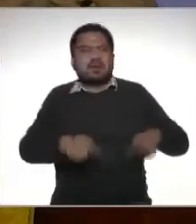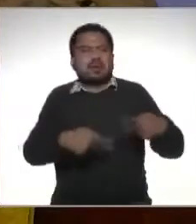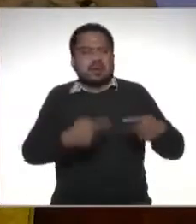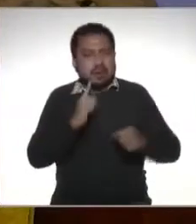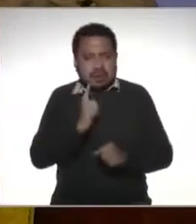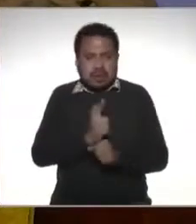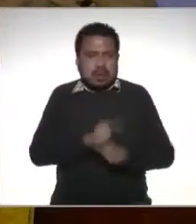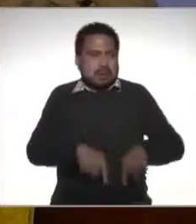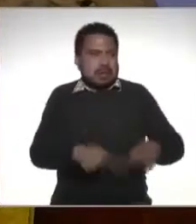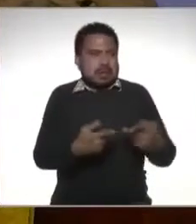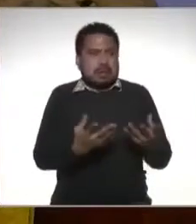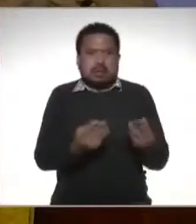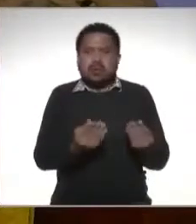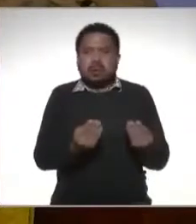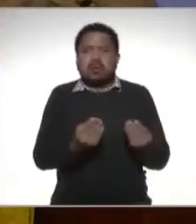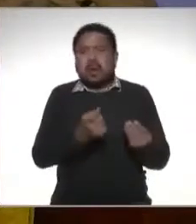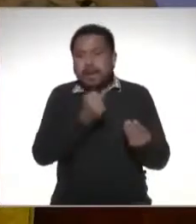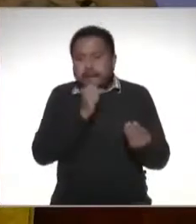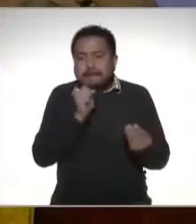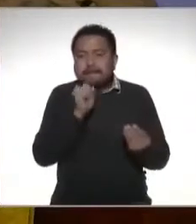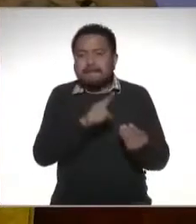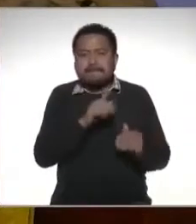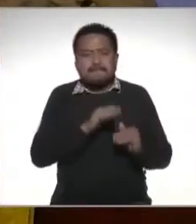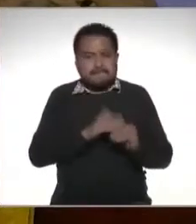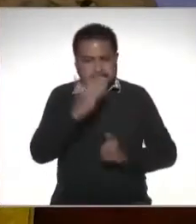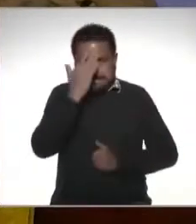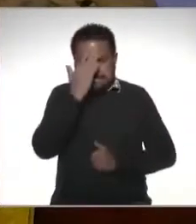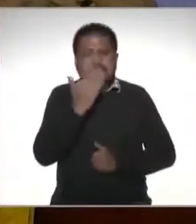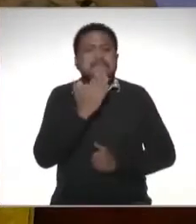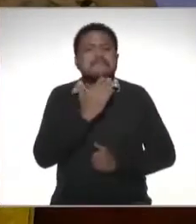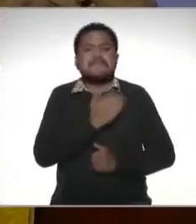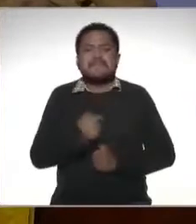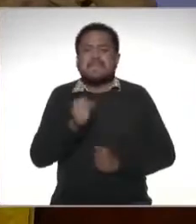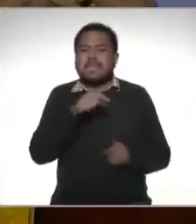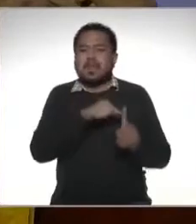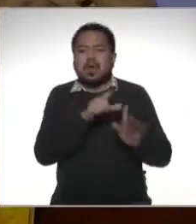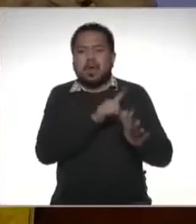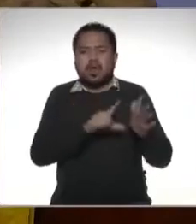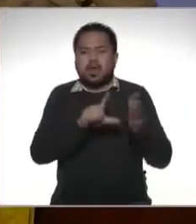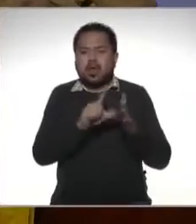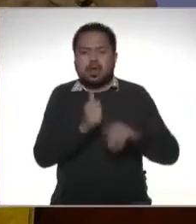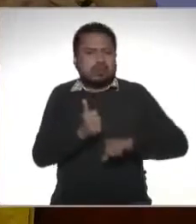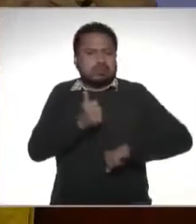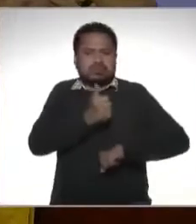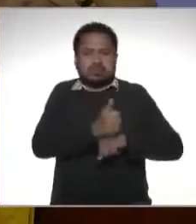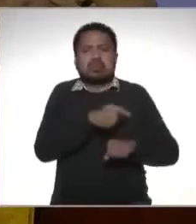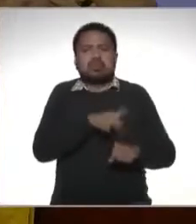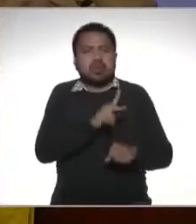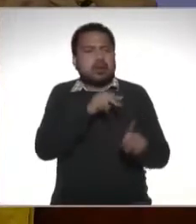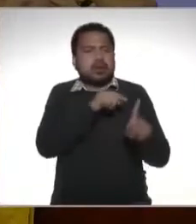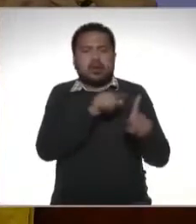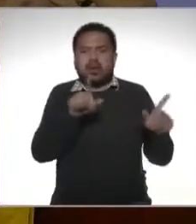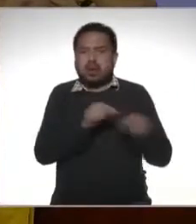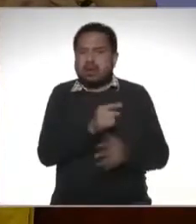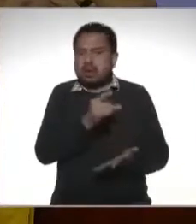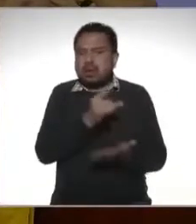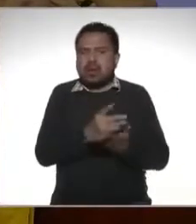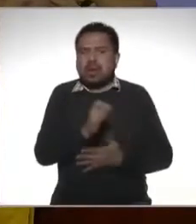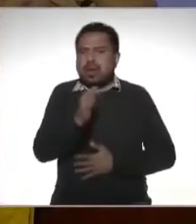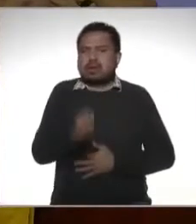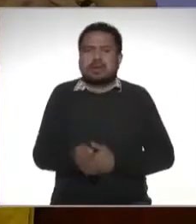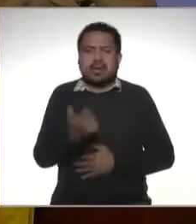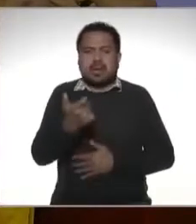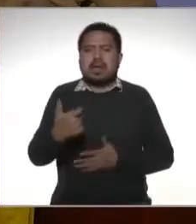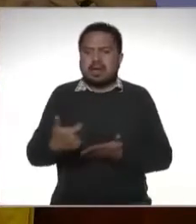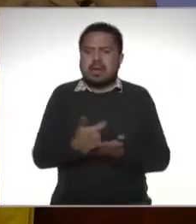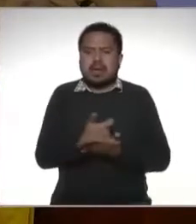nota que venden muchísimo incluso son muy famosos y están en locales establecidos pero ellos sólo aceptan efectivo